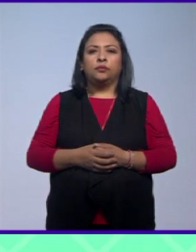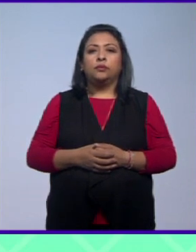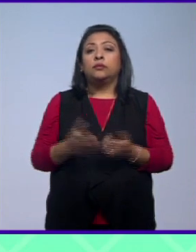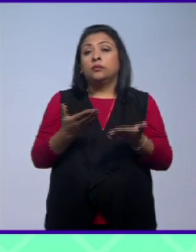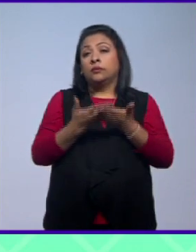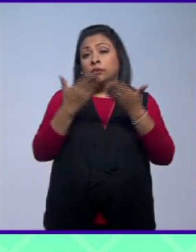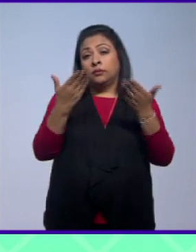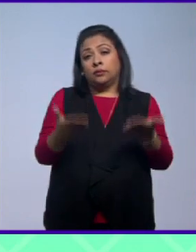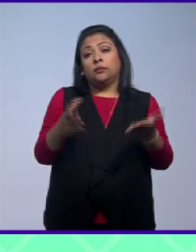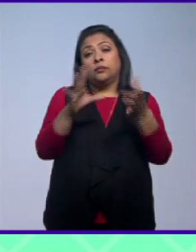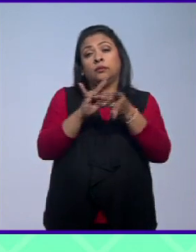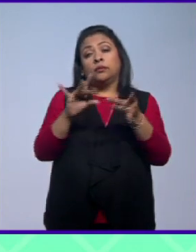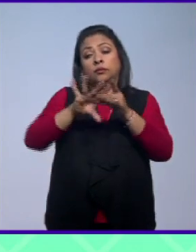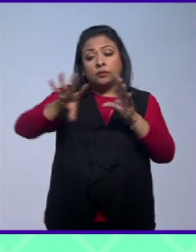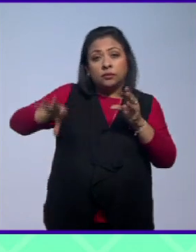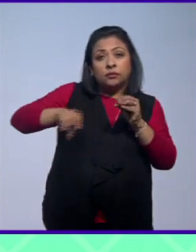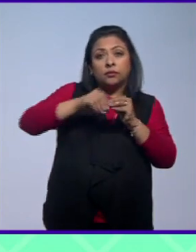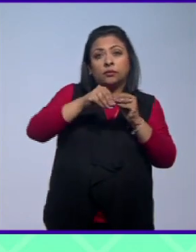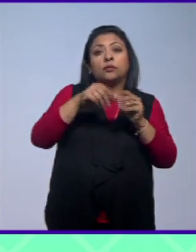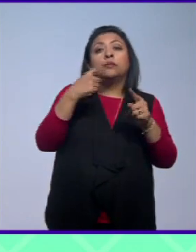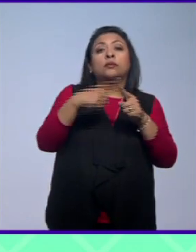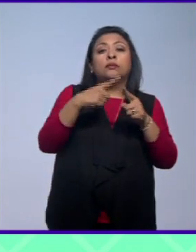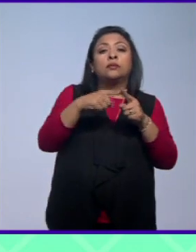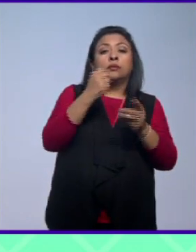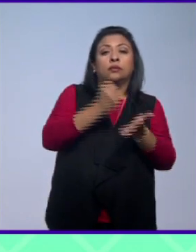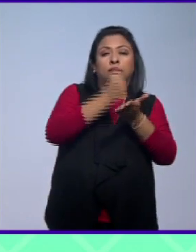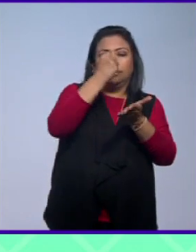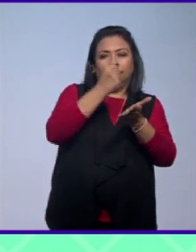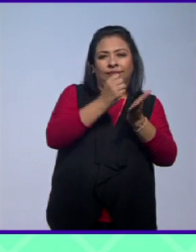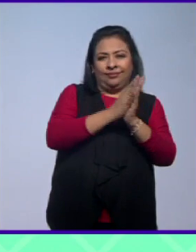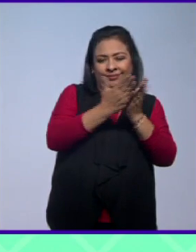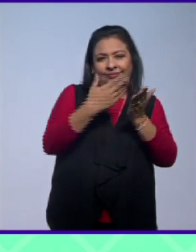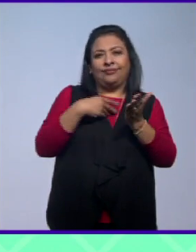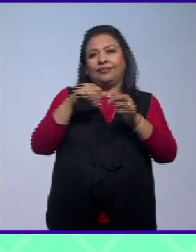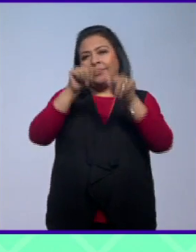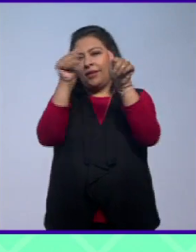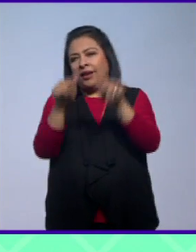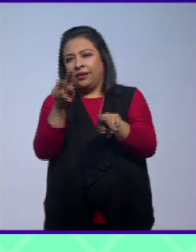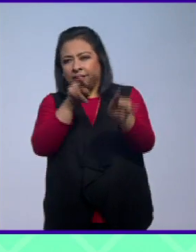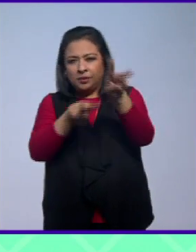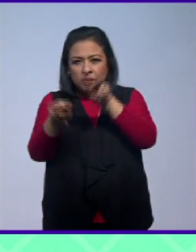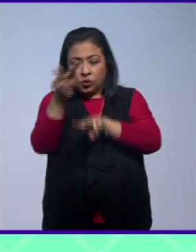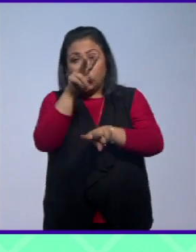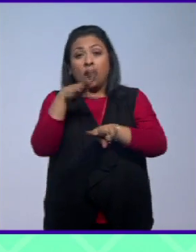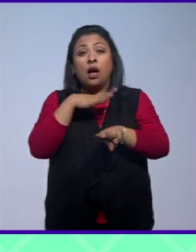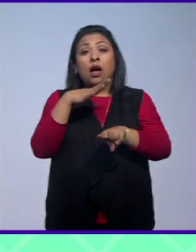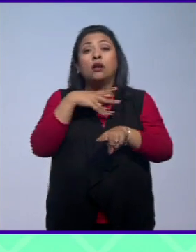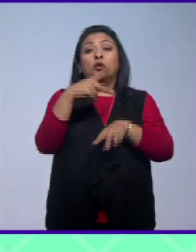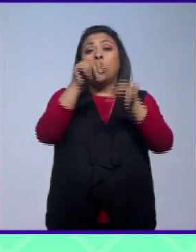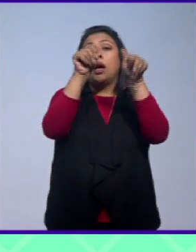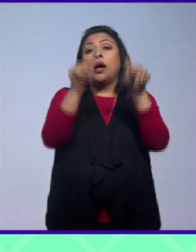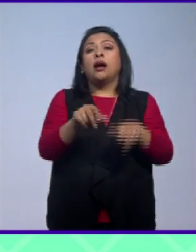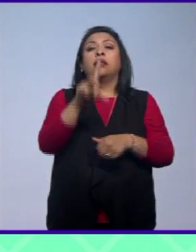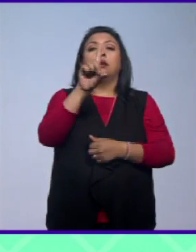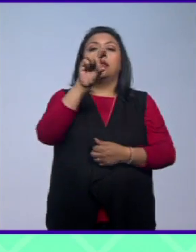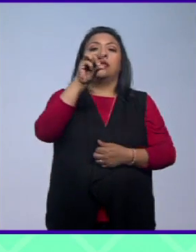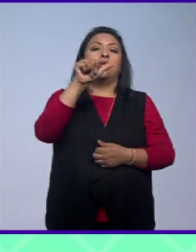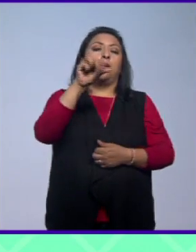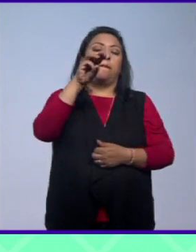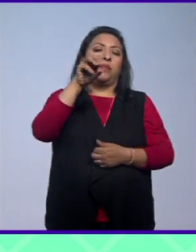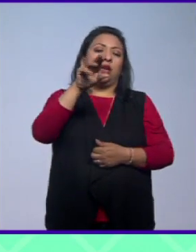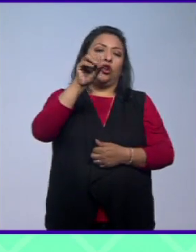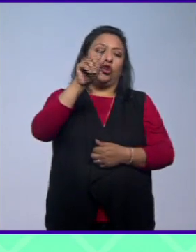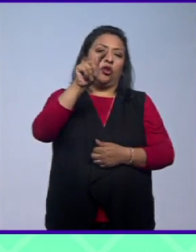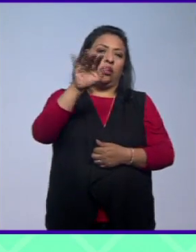y ahora vamos a hablar de la conjunción entre las cuestiones editoriales y las artes visuales porque la producción artística de Damián Ortega ha